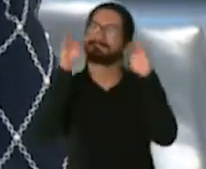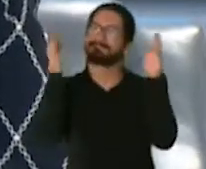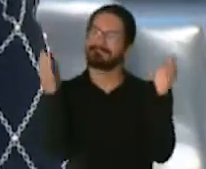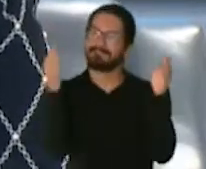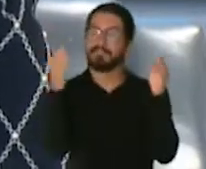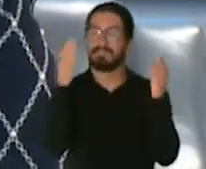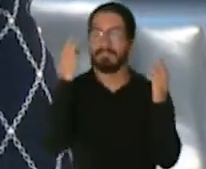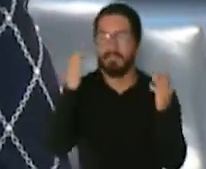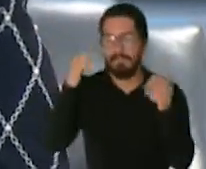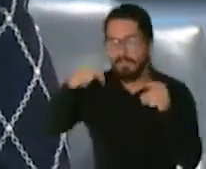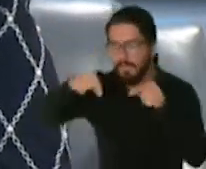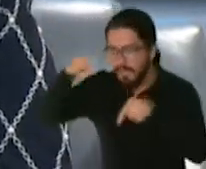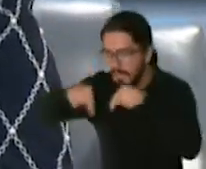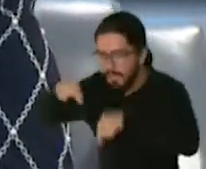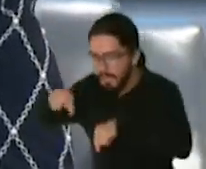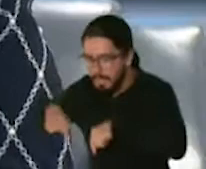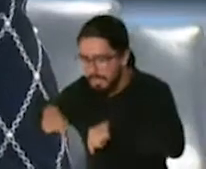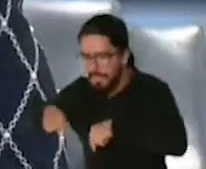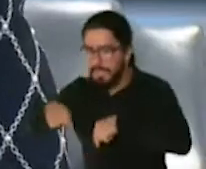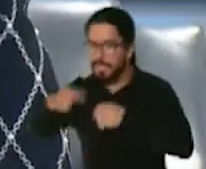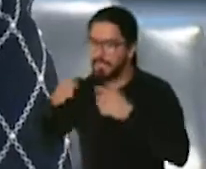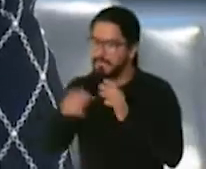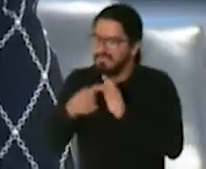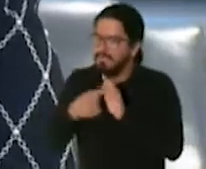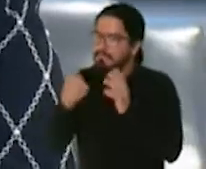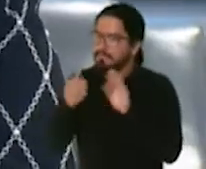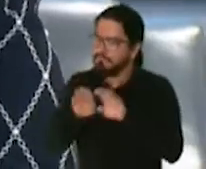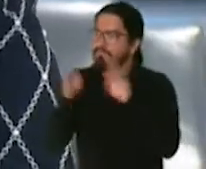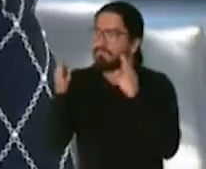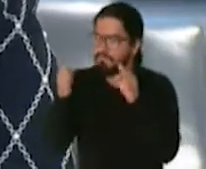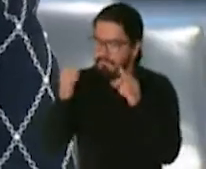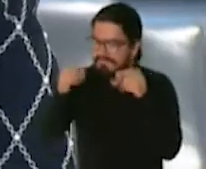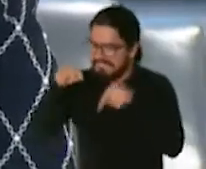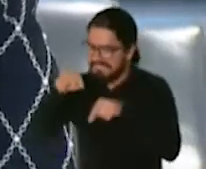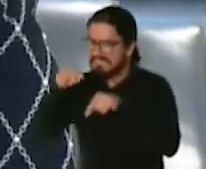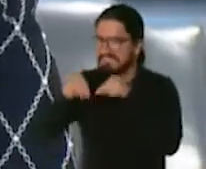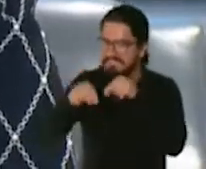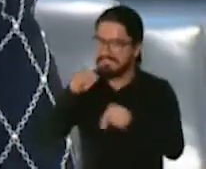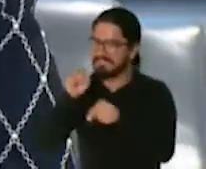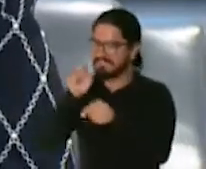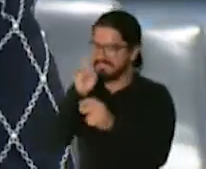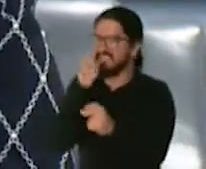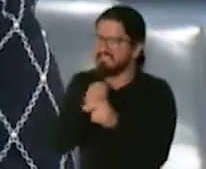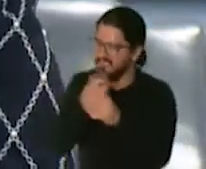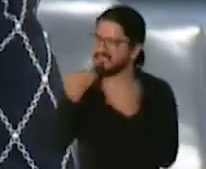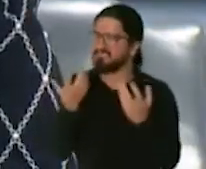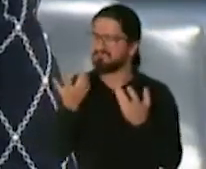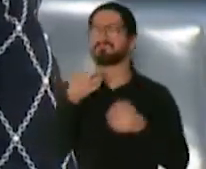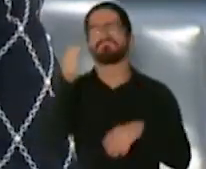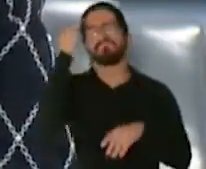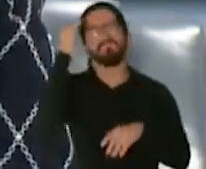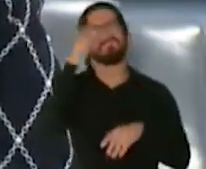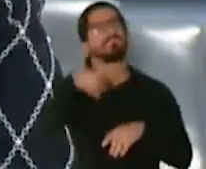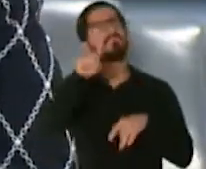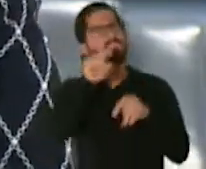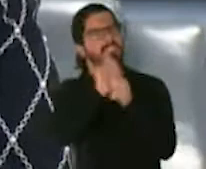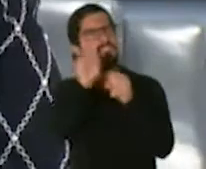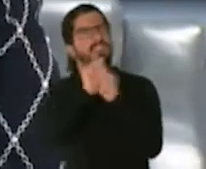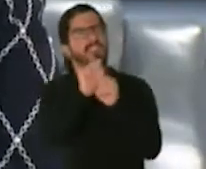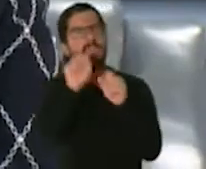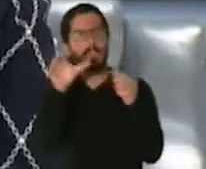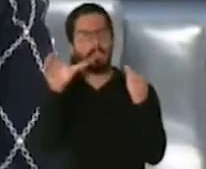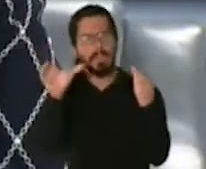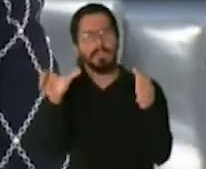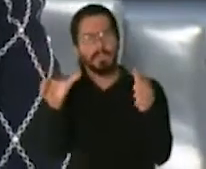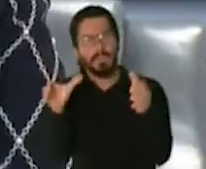hemos tenido que virar para atrás pero sé que está formando su equipo sé que tiene un grupo asesor que está trabajando y quisiéramos